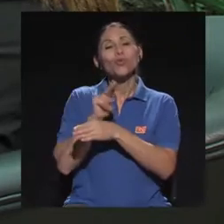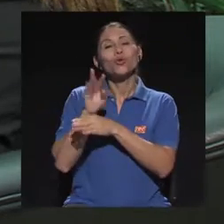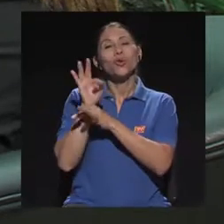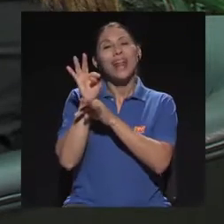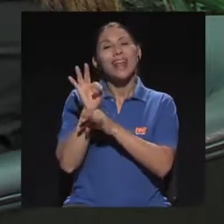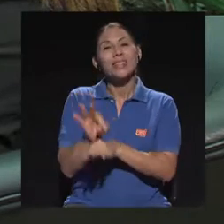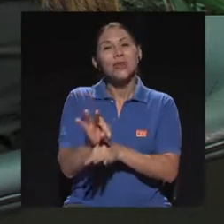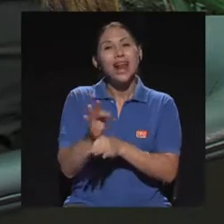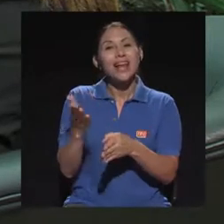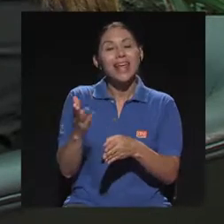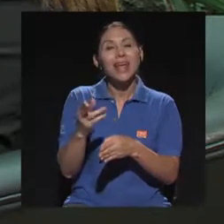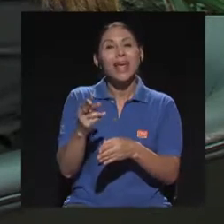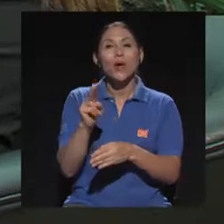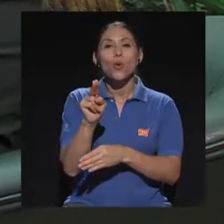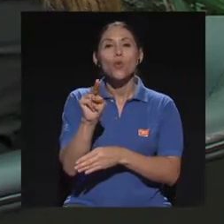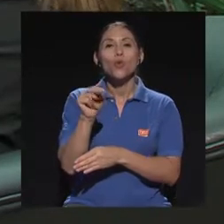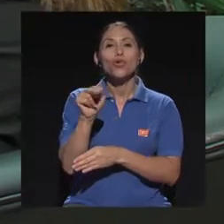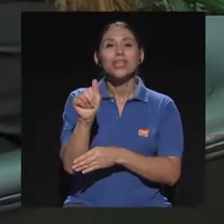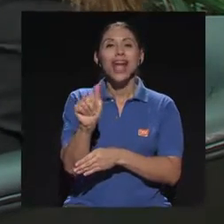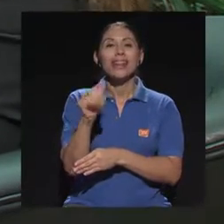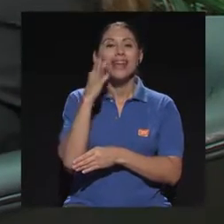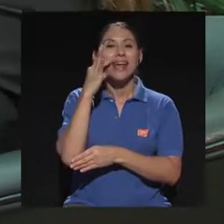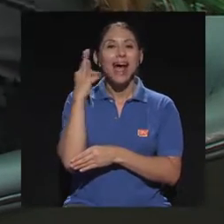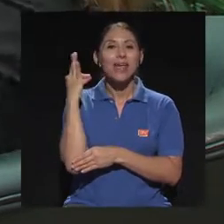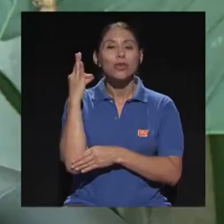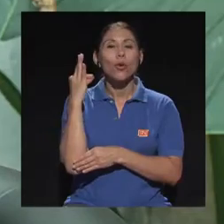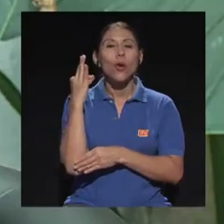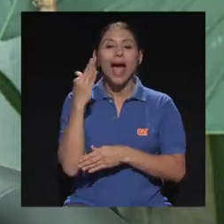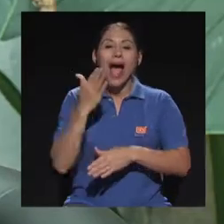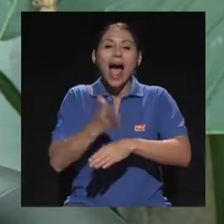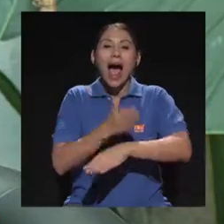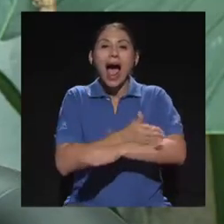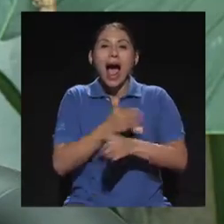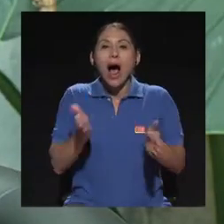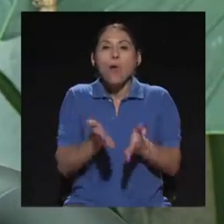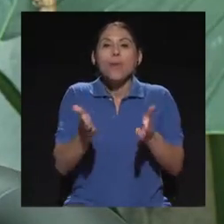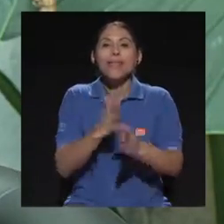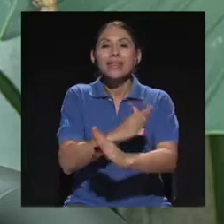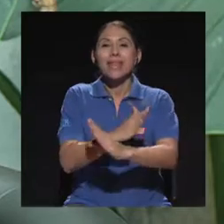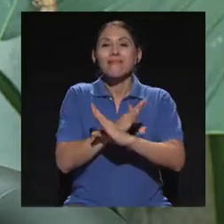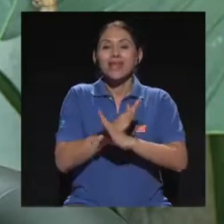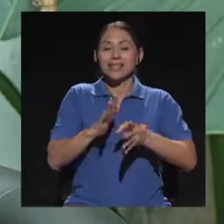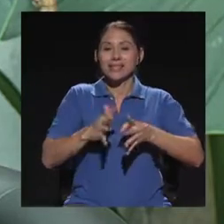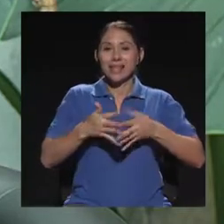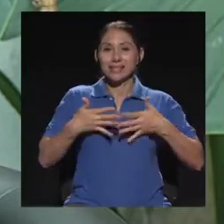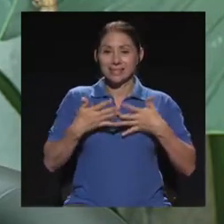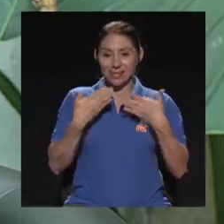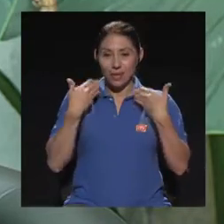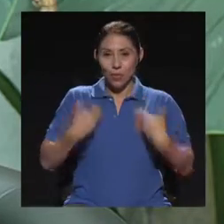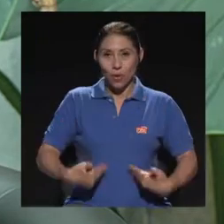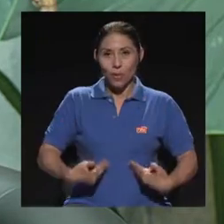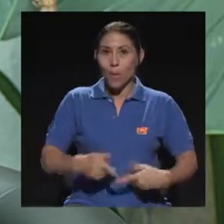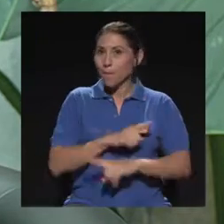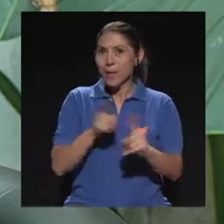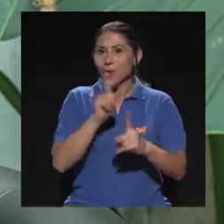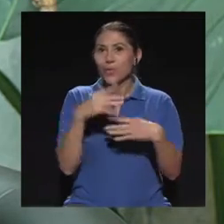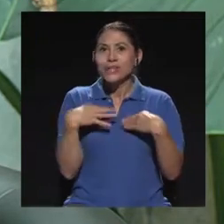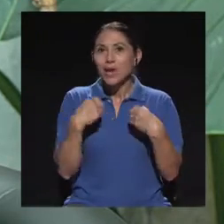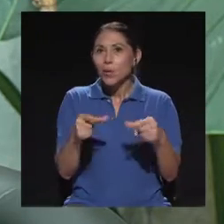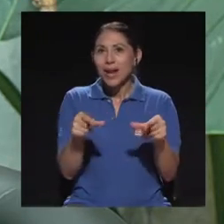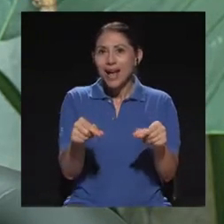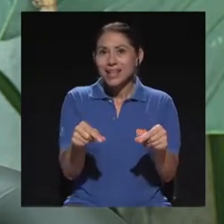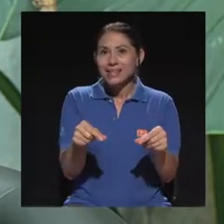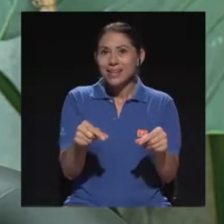es que aumenta las defensas. Pero no es que cura el cáncer ni que cura nada, solo aumenta las defensas y eso hace que una persona